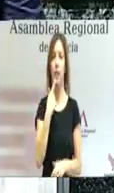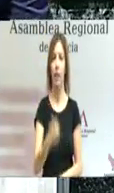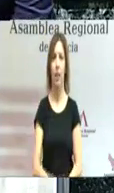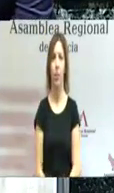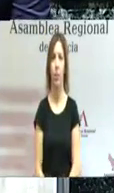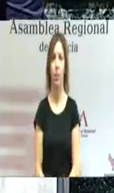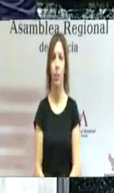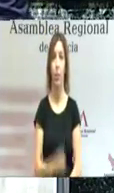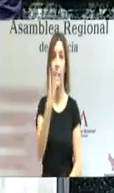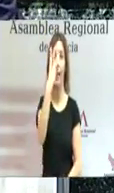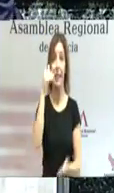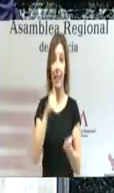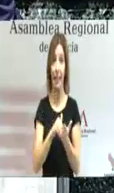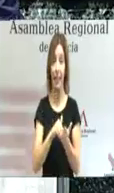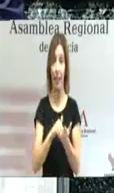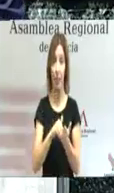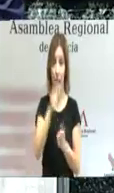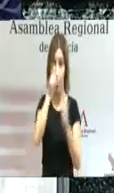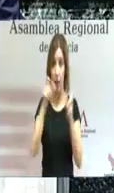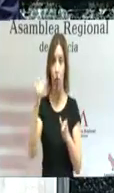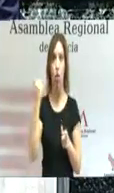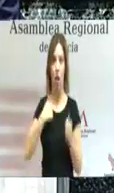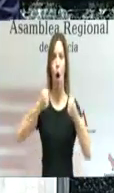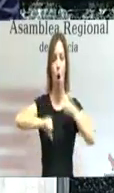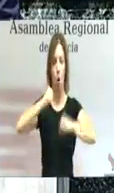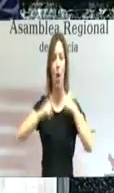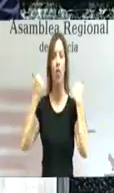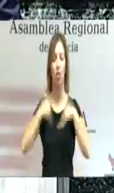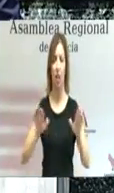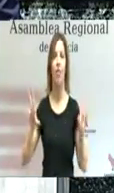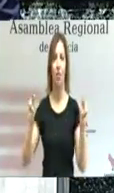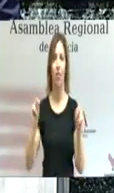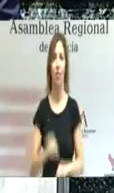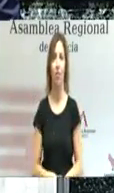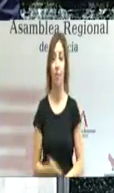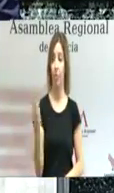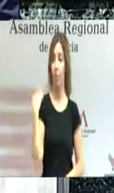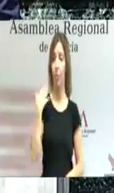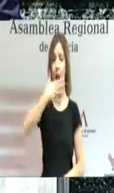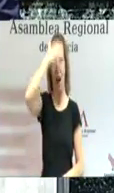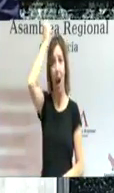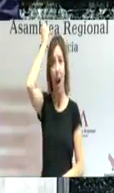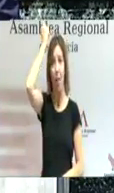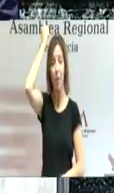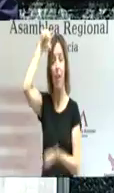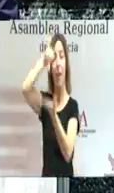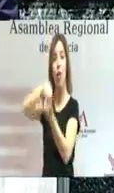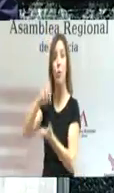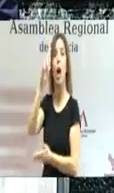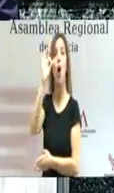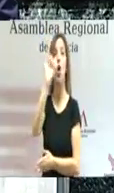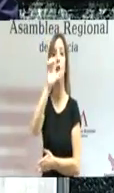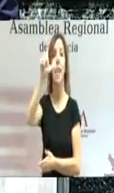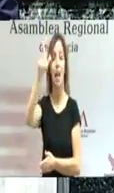Tres mil de ellos hoy ya han sido operados, además, desde el mes de abril en el hospital del Rosel de Cartagena,